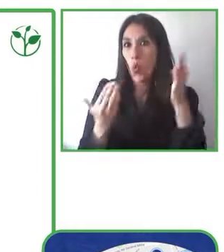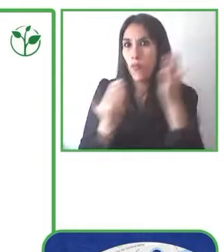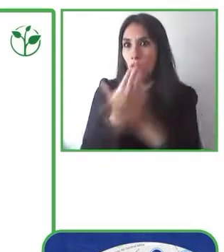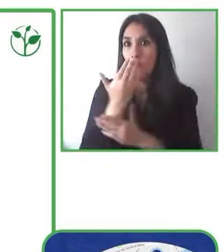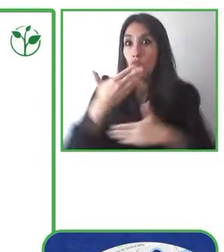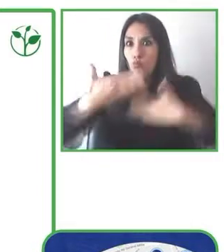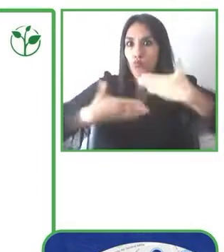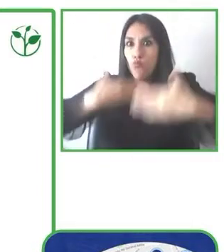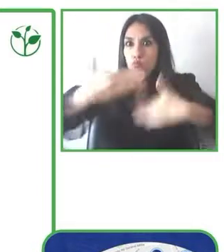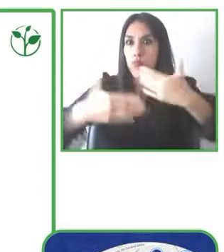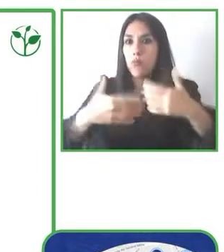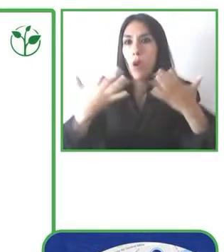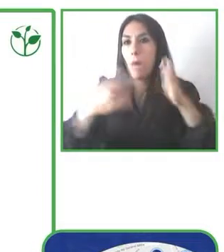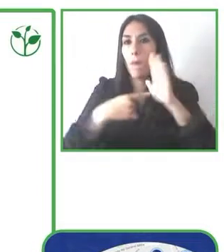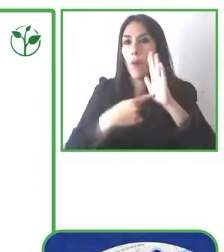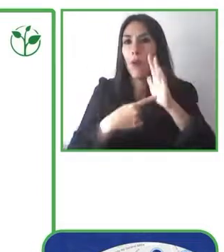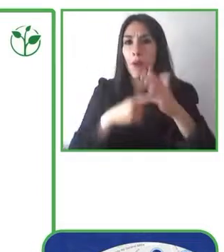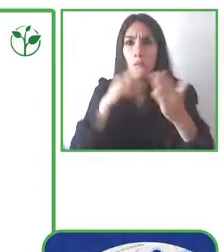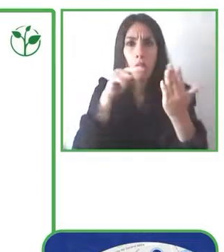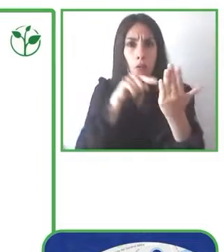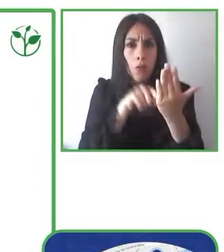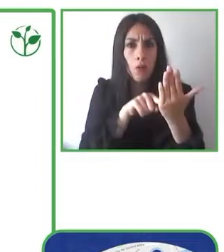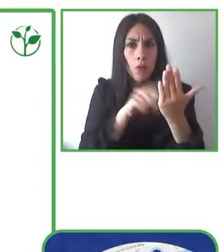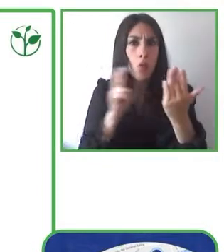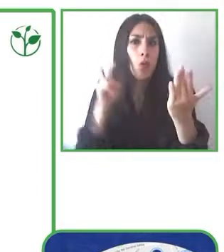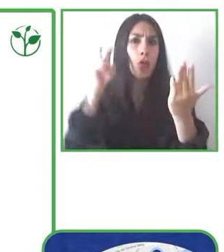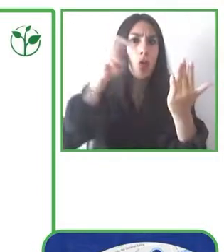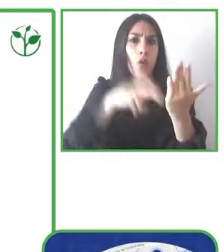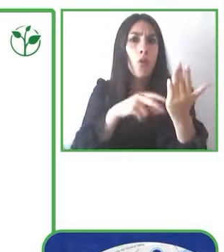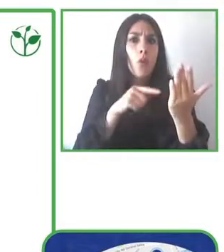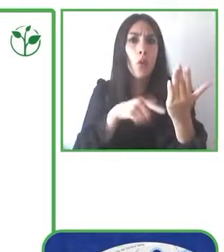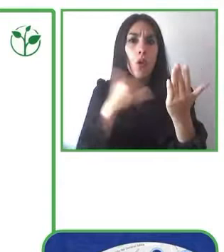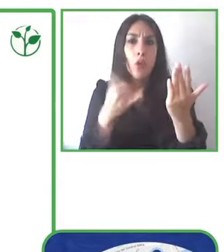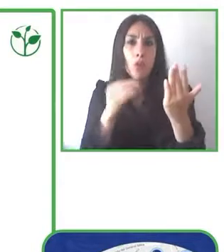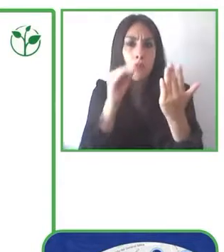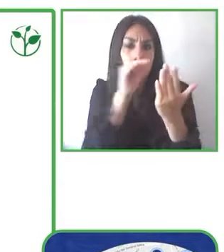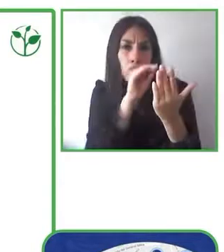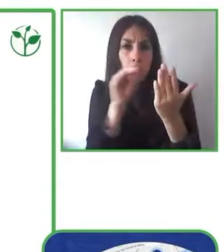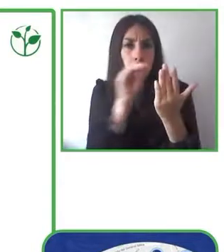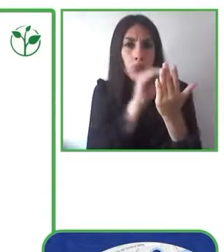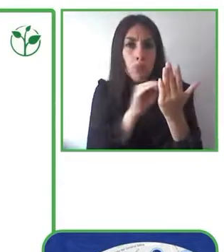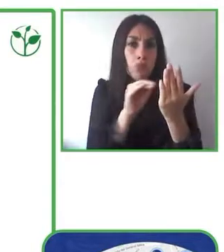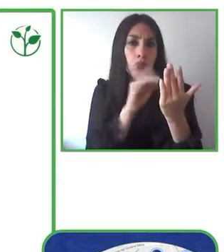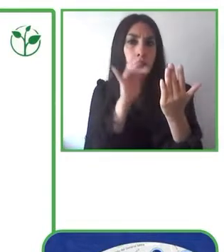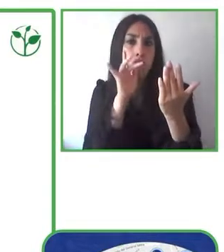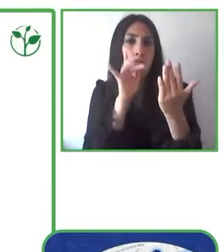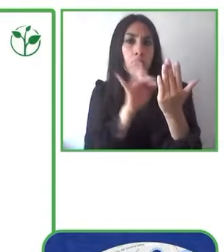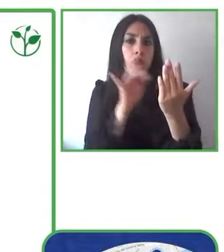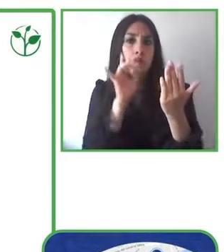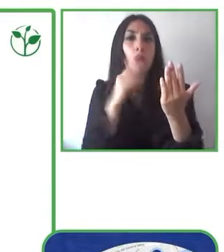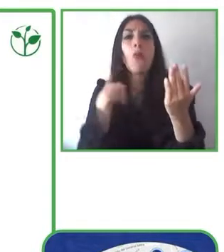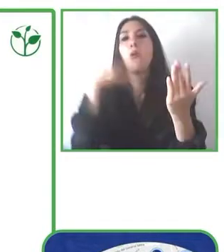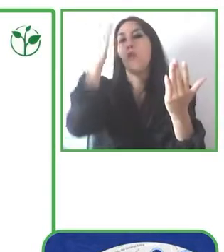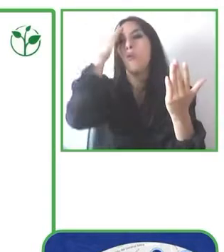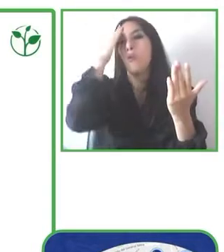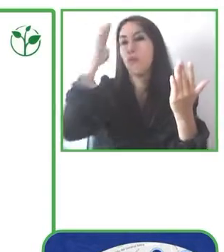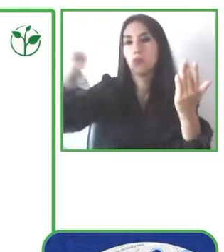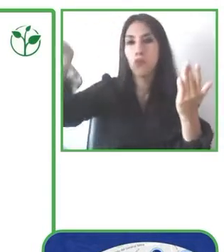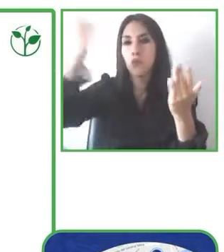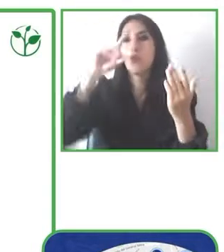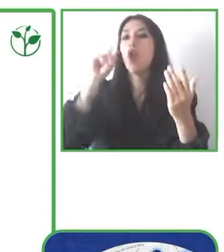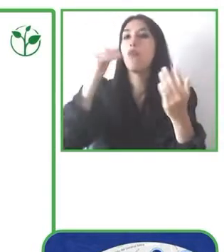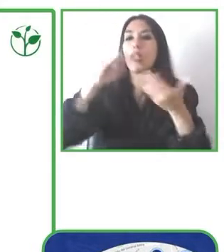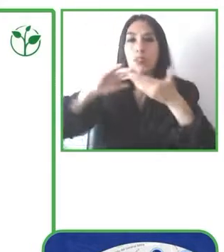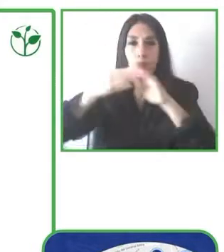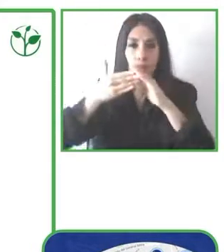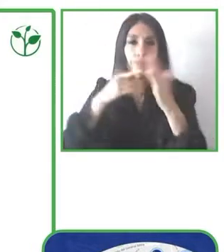en ese momento es todavía manual, el hecho de poder conocer el estado de las plazas que actualmente son on street en la calle también a